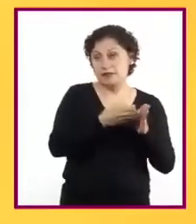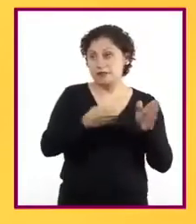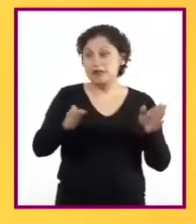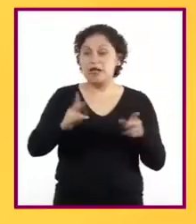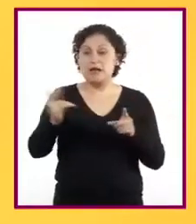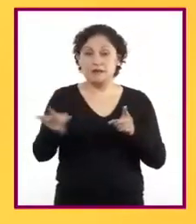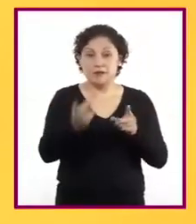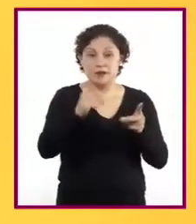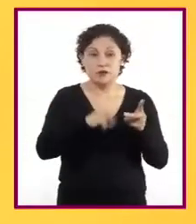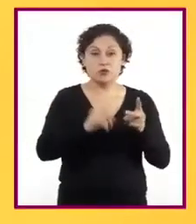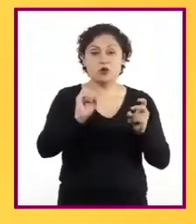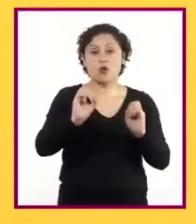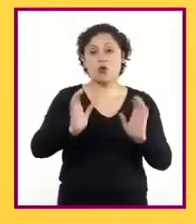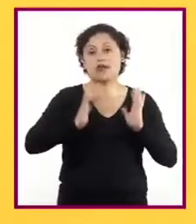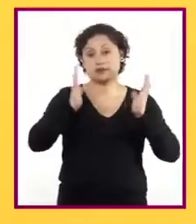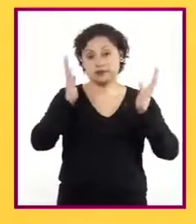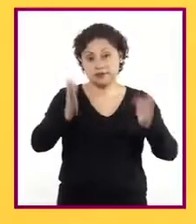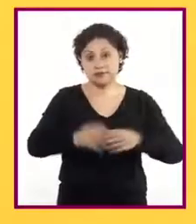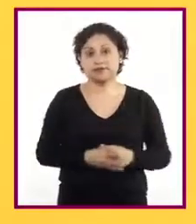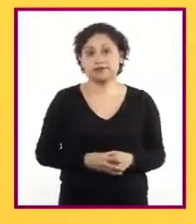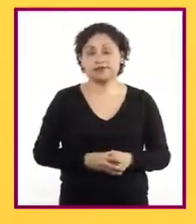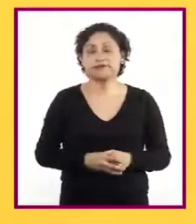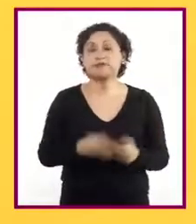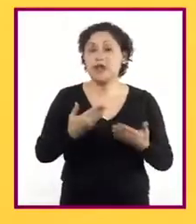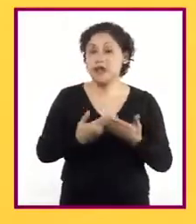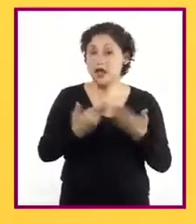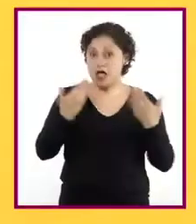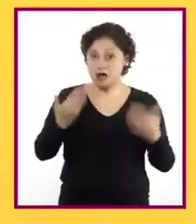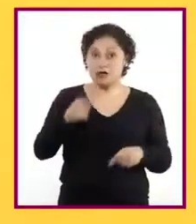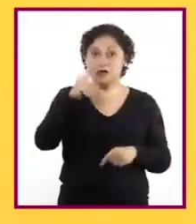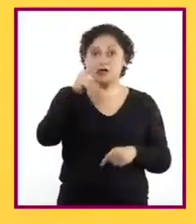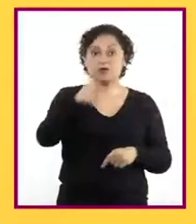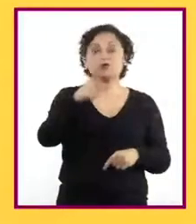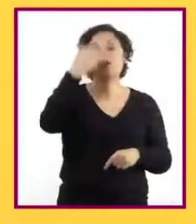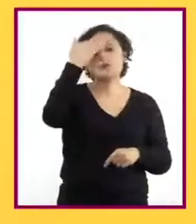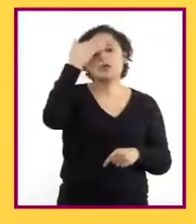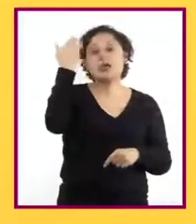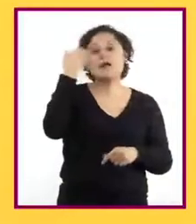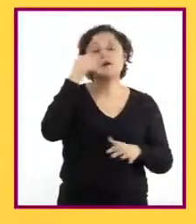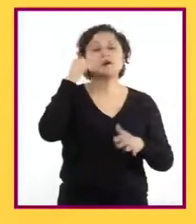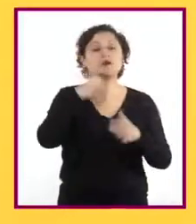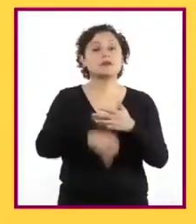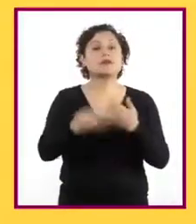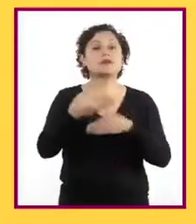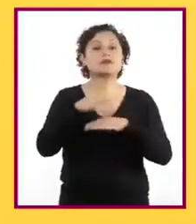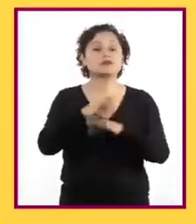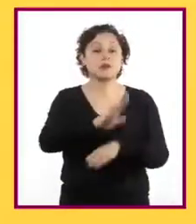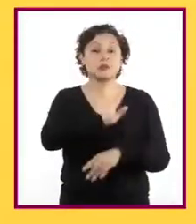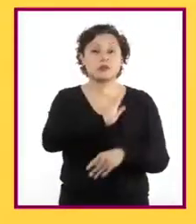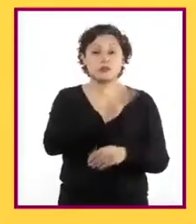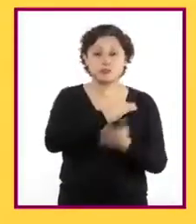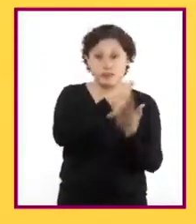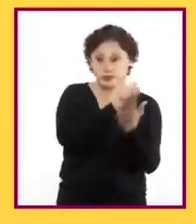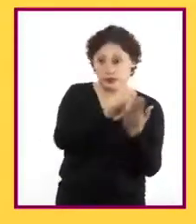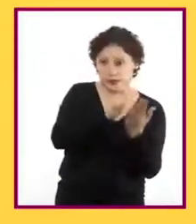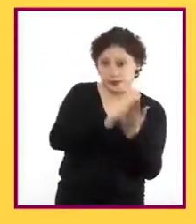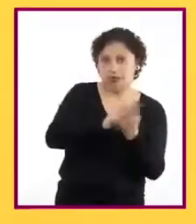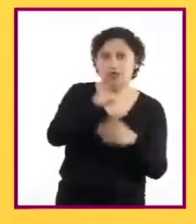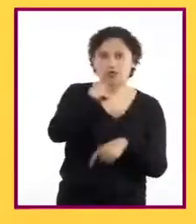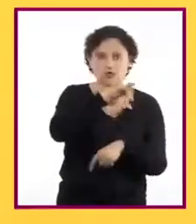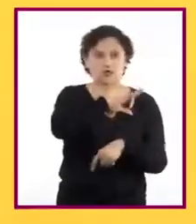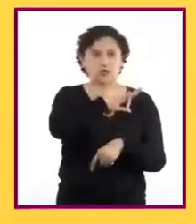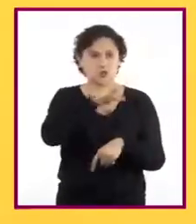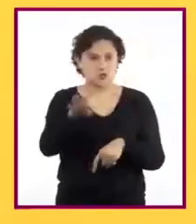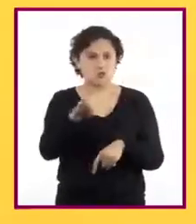preguntas y exclamaciones. Ahora bien, para que se acerquen a otros aspectos de la lengua escrita y jueguen con ella,